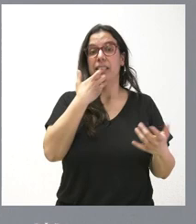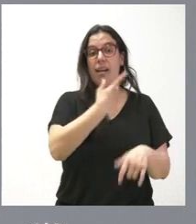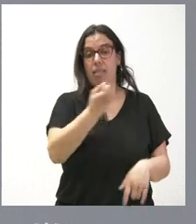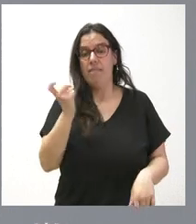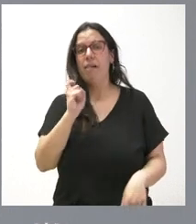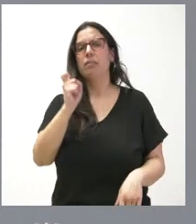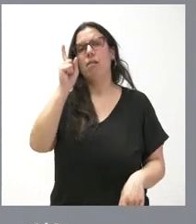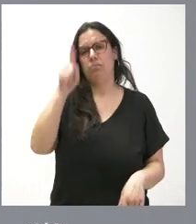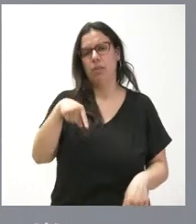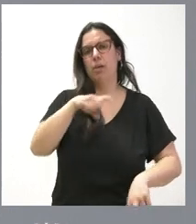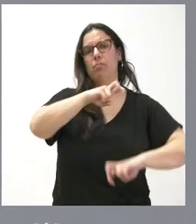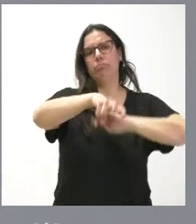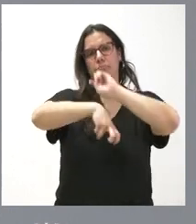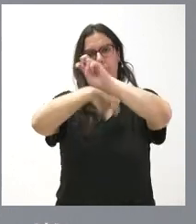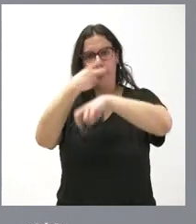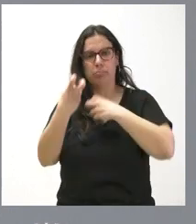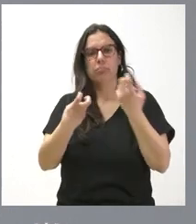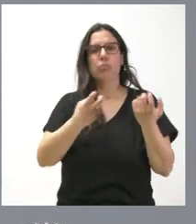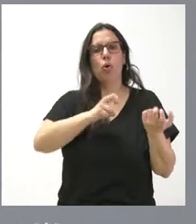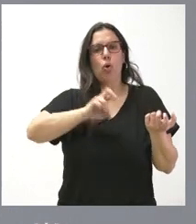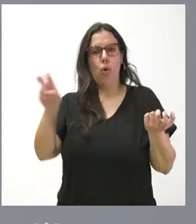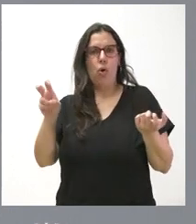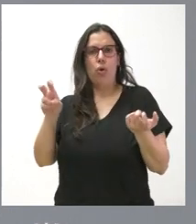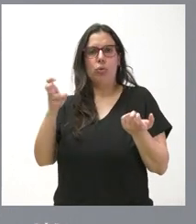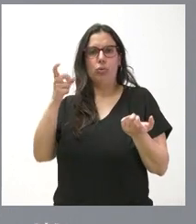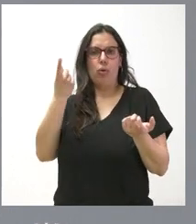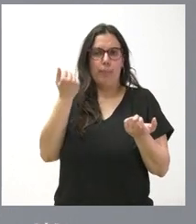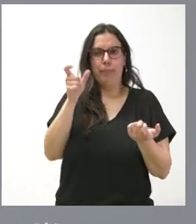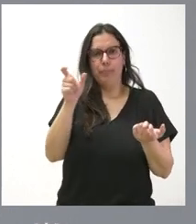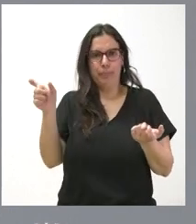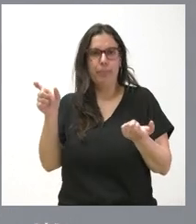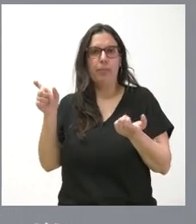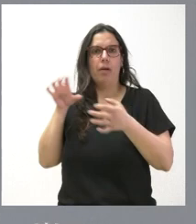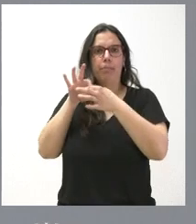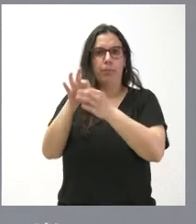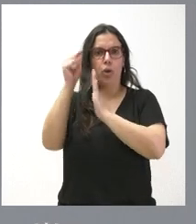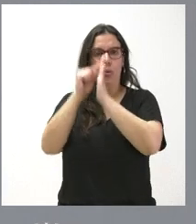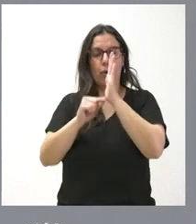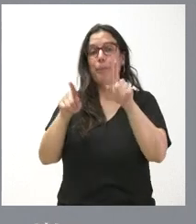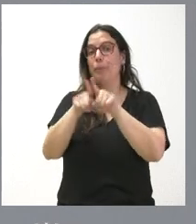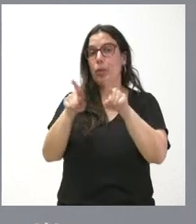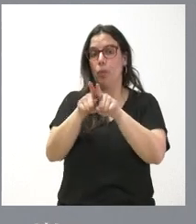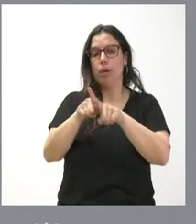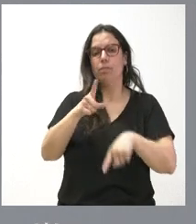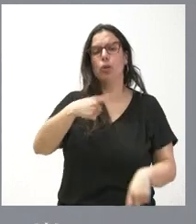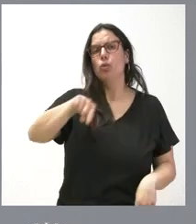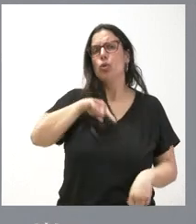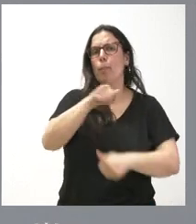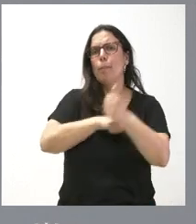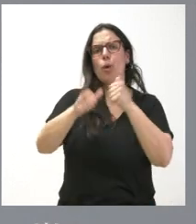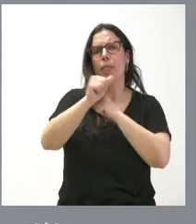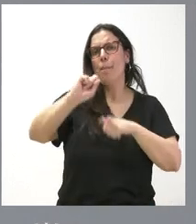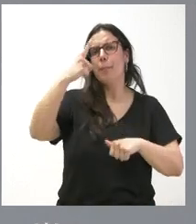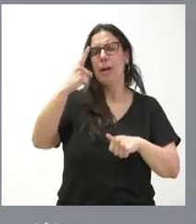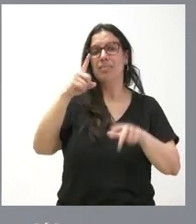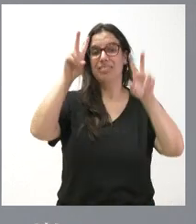iremos actualizando otros valores y variables que estén sujetos a estas condiciones. En todo caso, nuestra principal prioridad en el